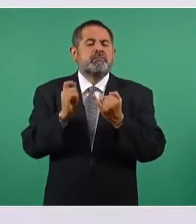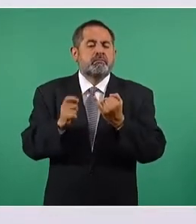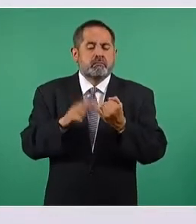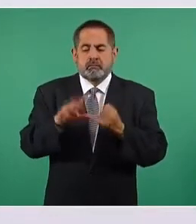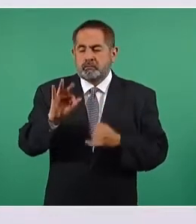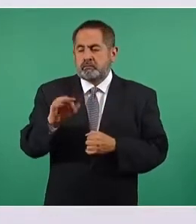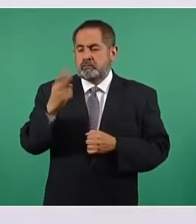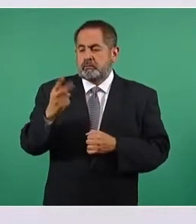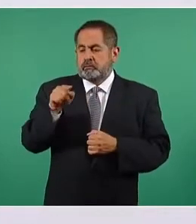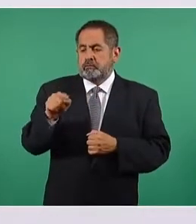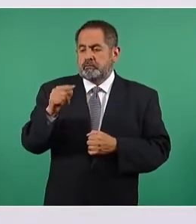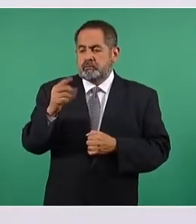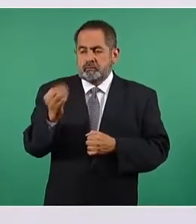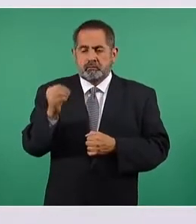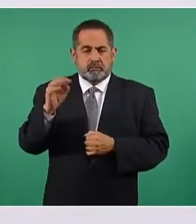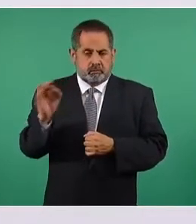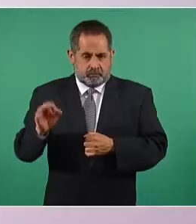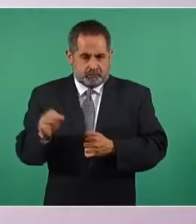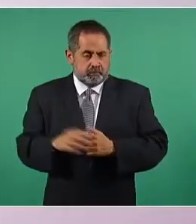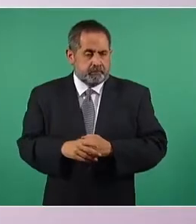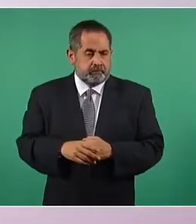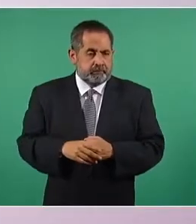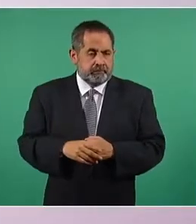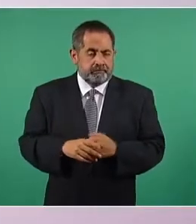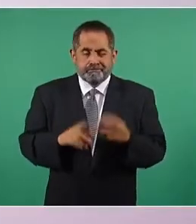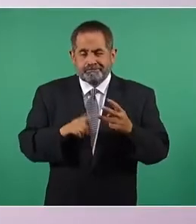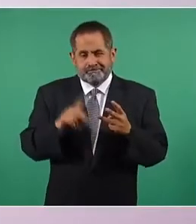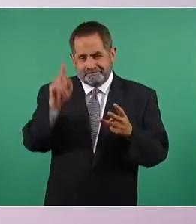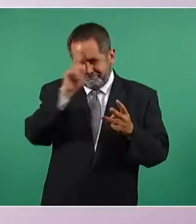42.9 por ciento, peor